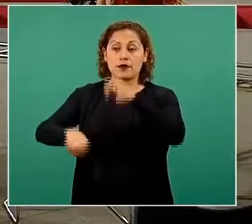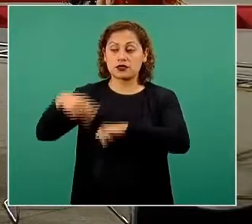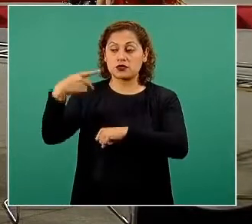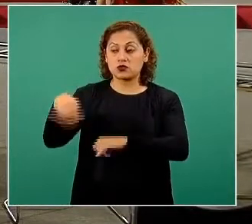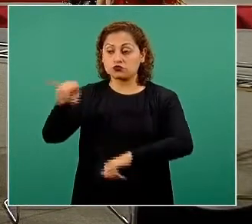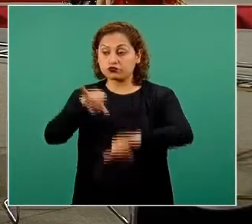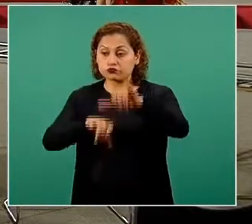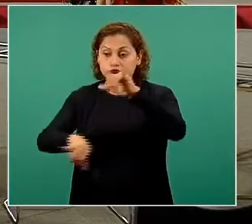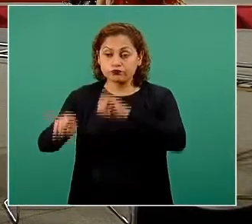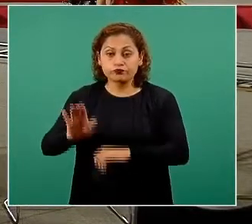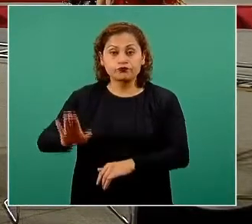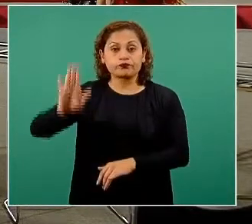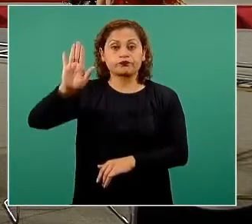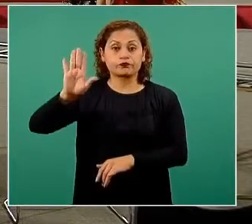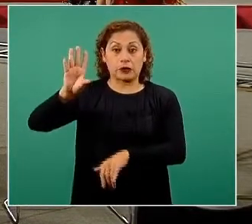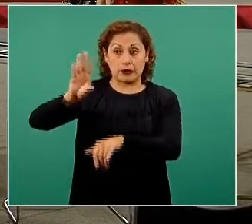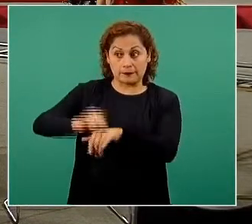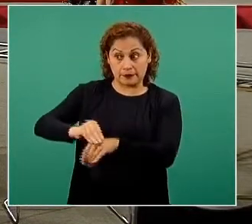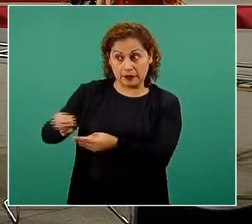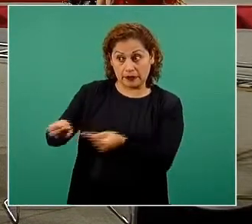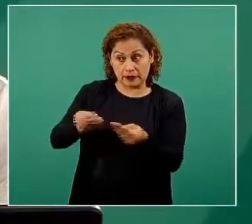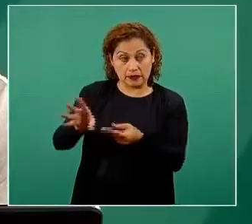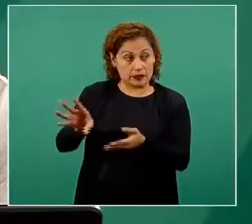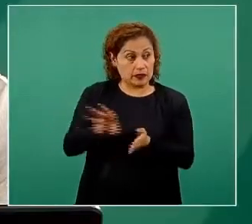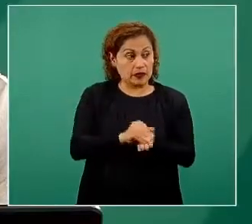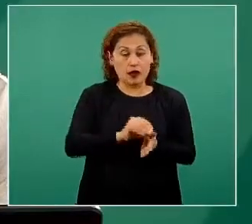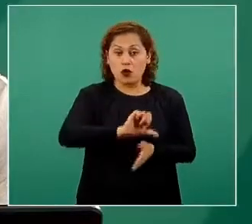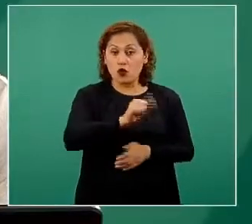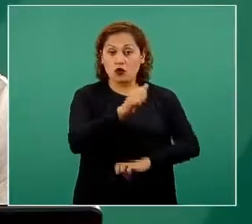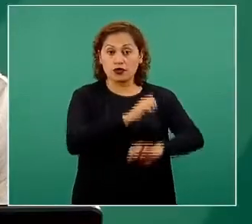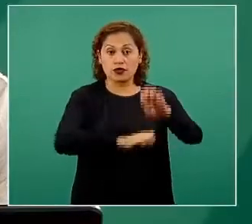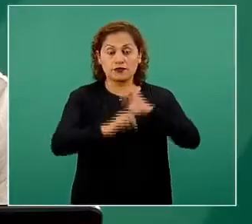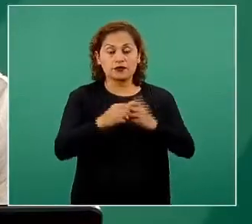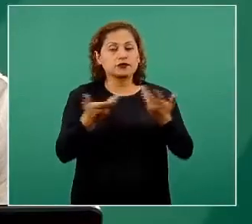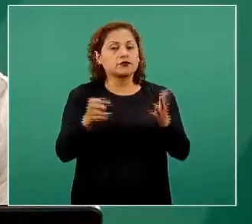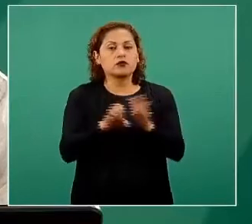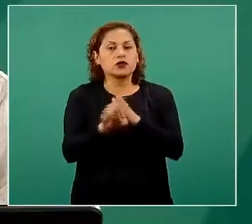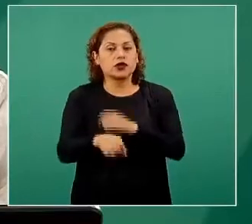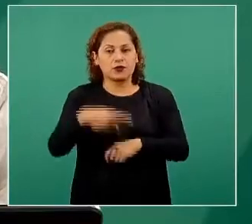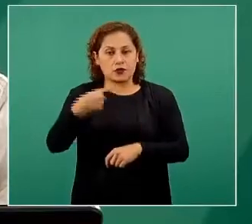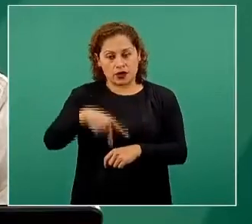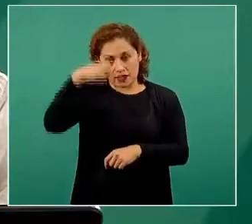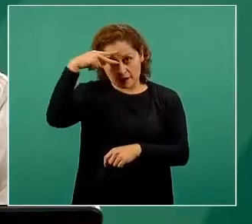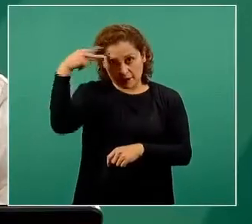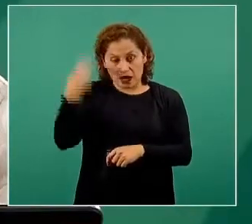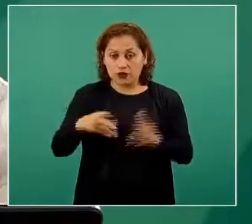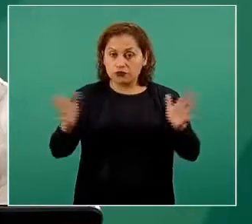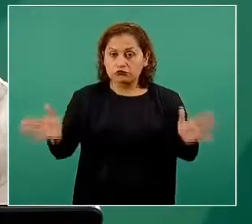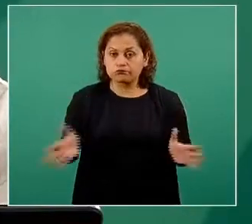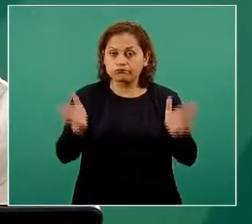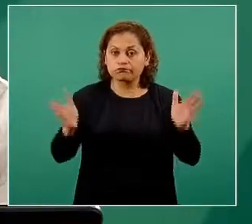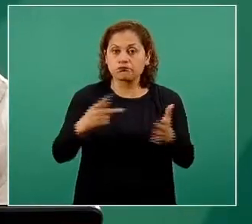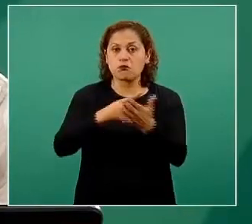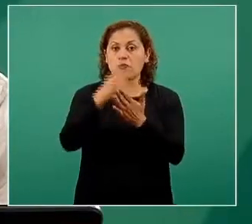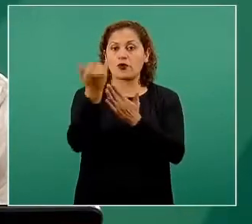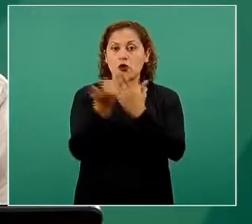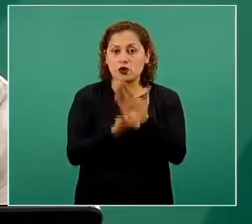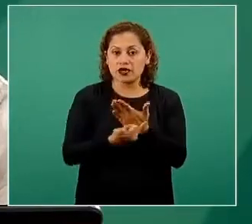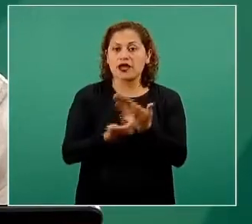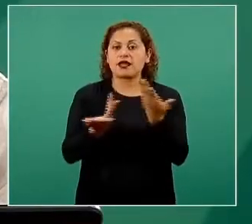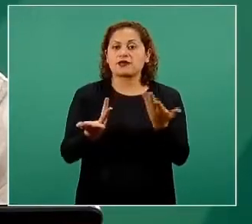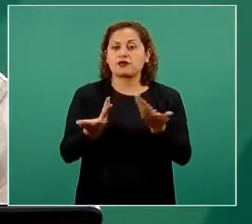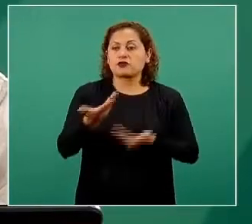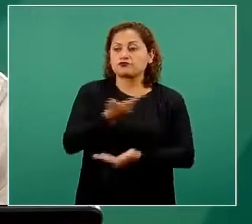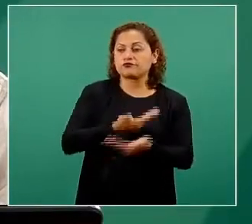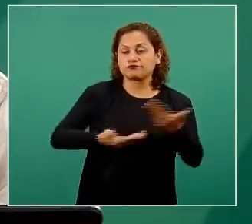beneficios tiene cómo podrían reaccionar los países que como México estamos impulsando proyectos productivos sobre todo proyectos